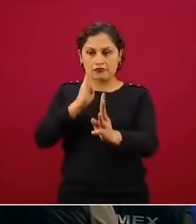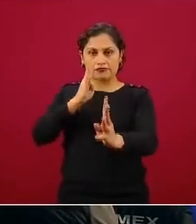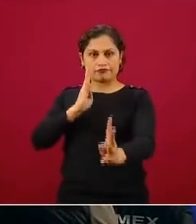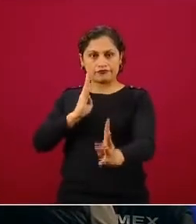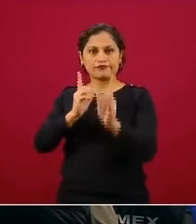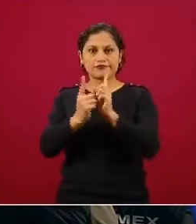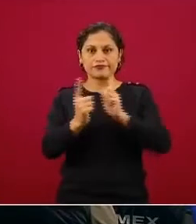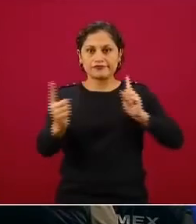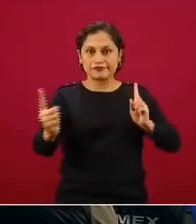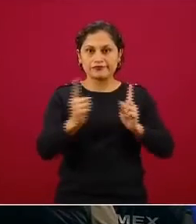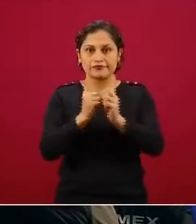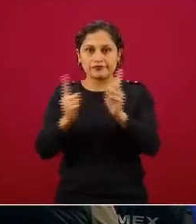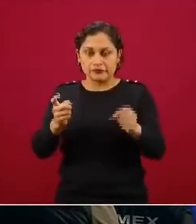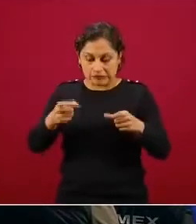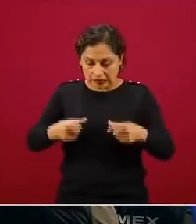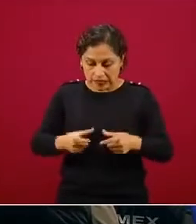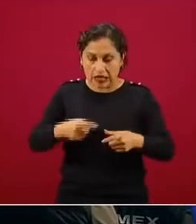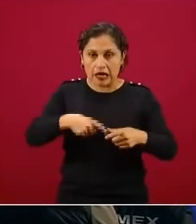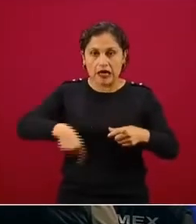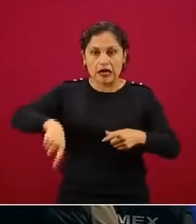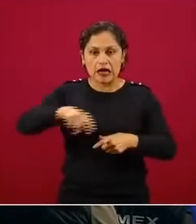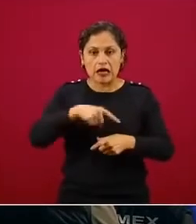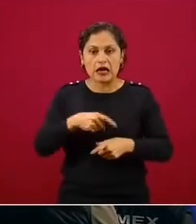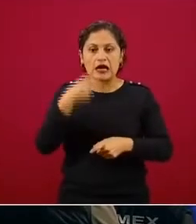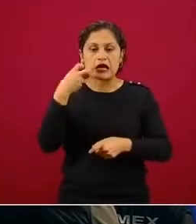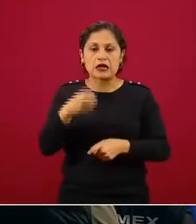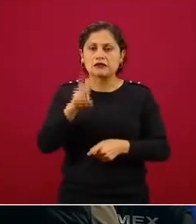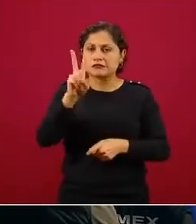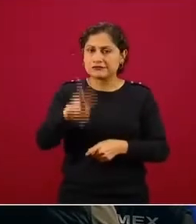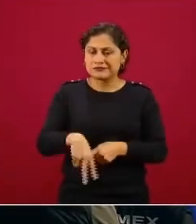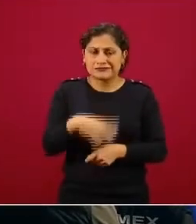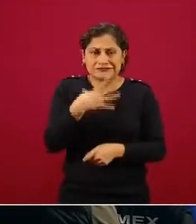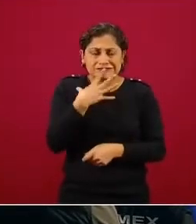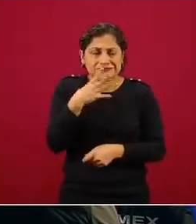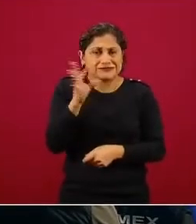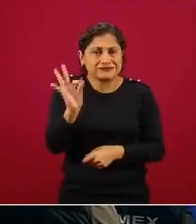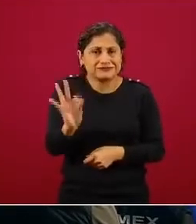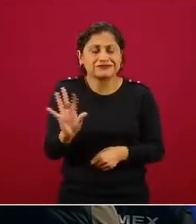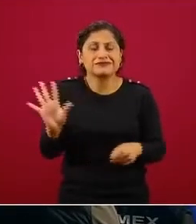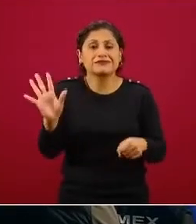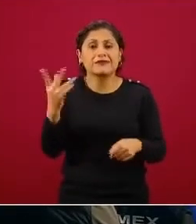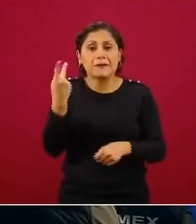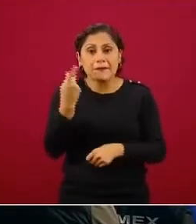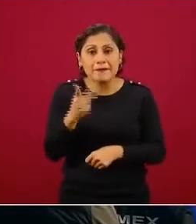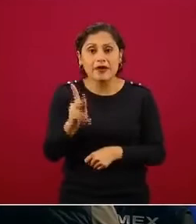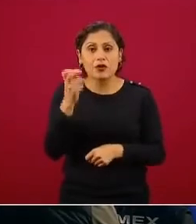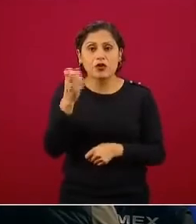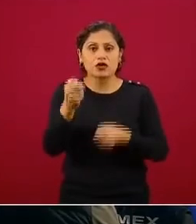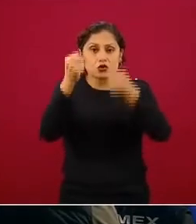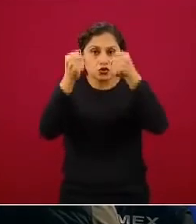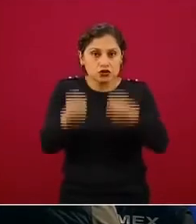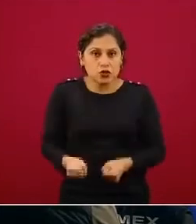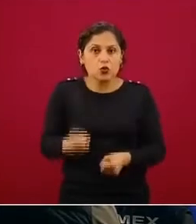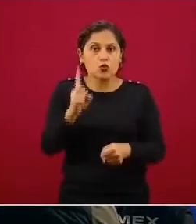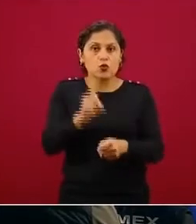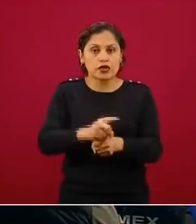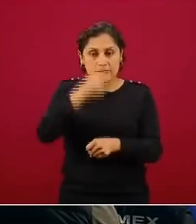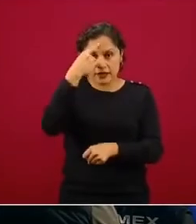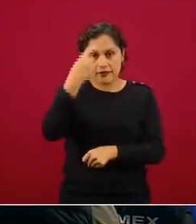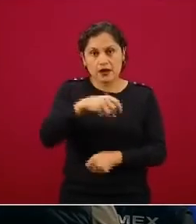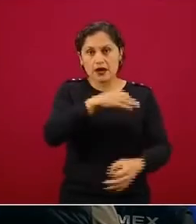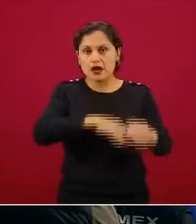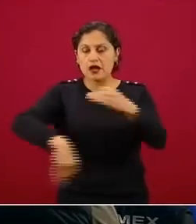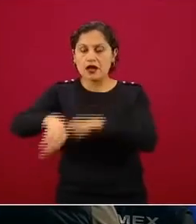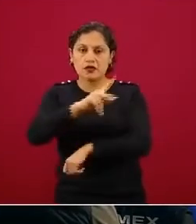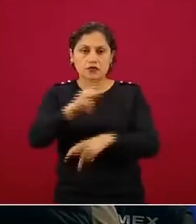son verdaderamente simples, si asumimos que esto tiene un gran valor para la seguridad y la salud de los trabajadores.